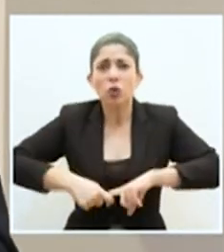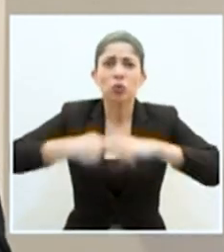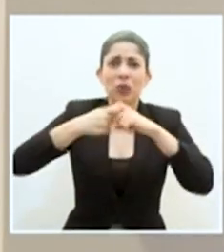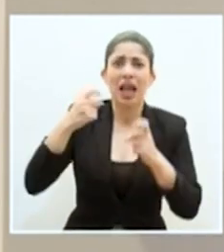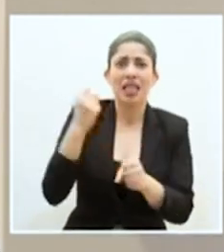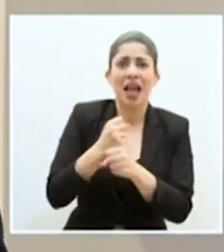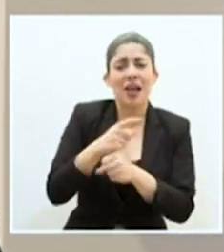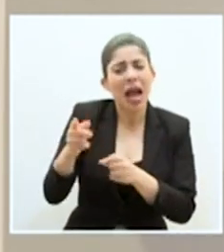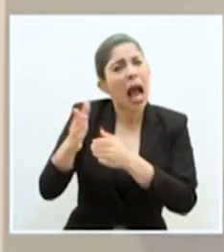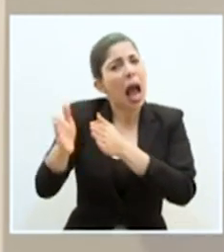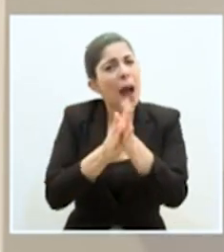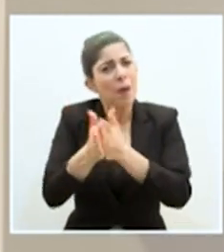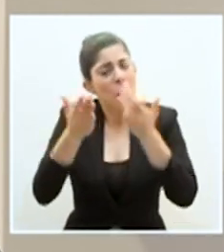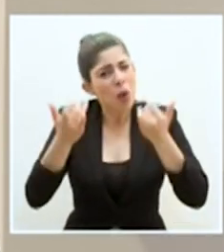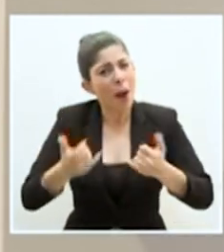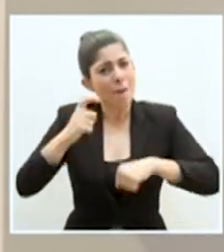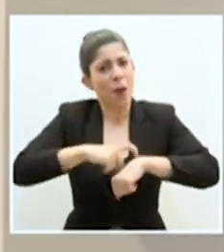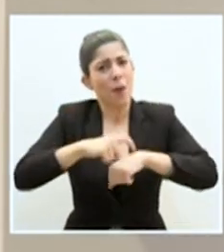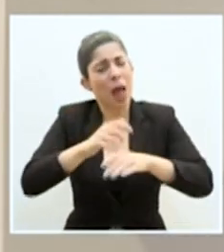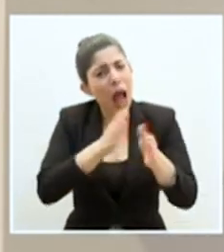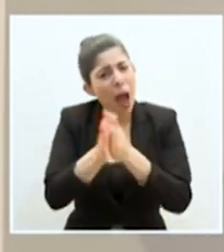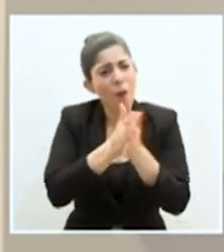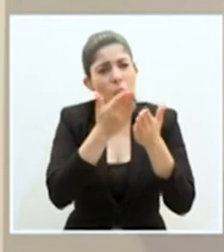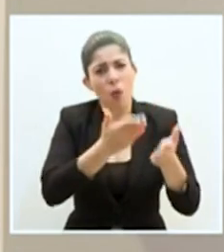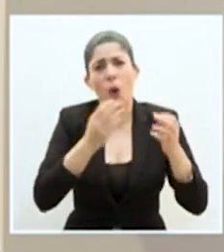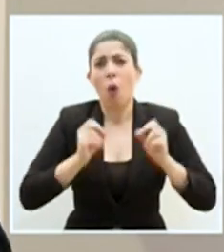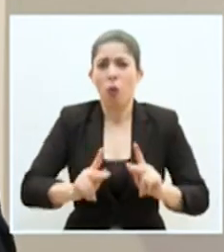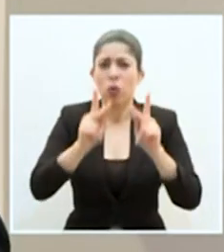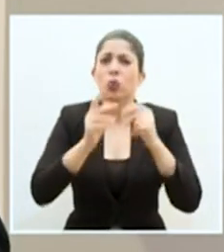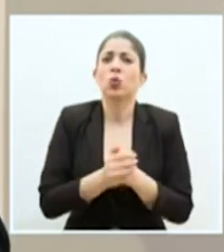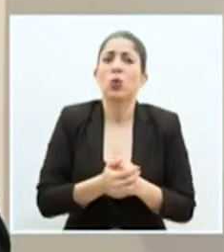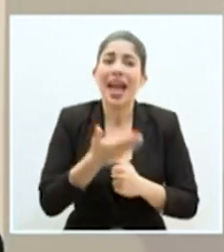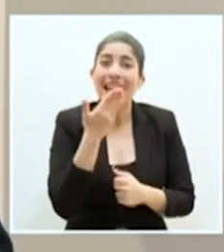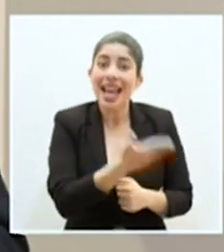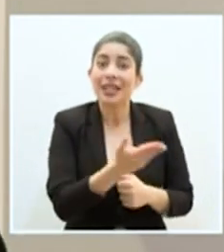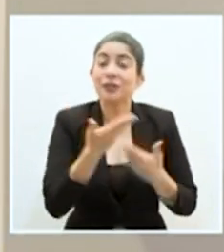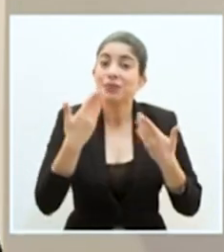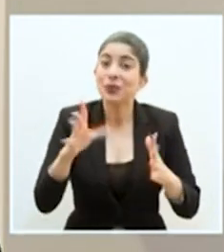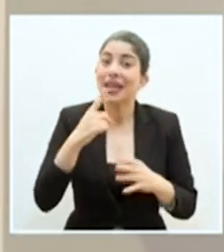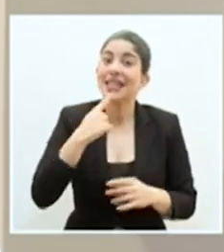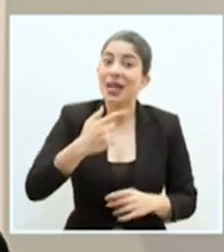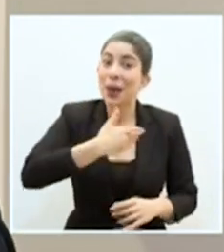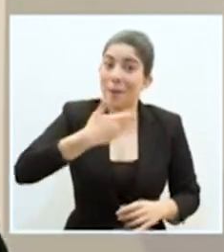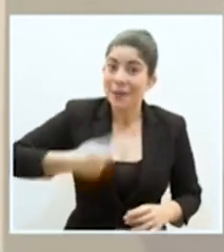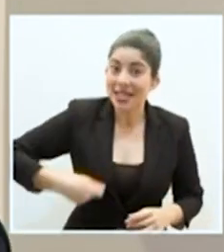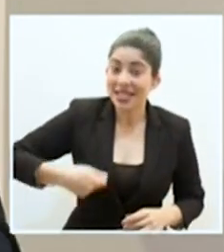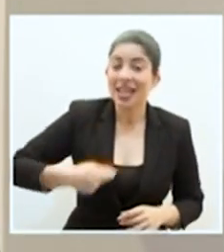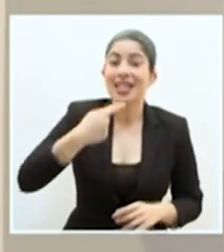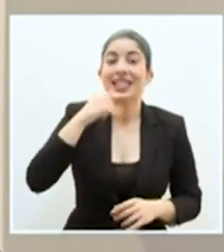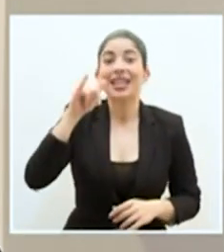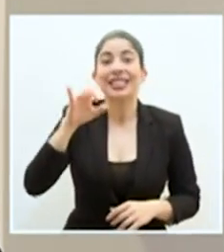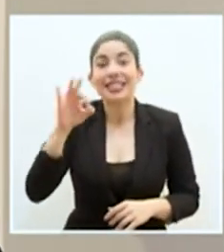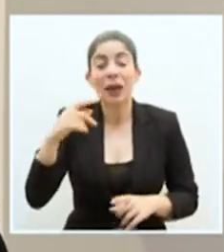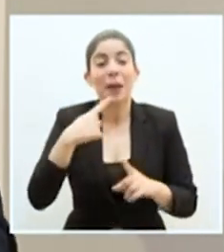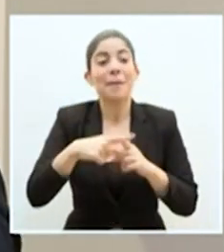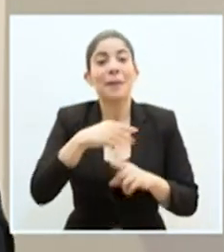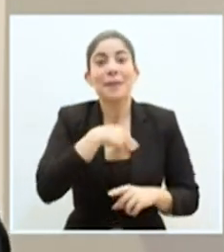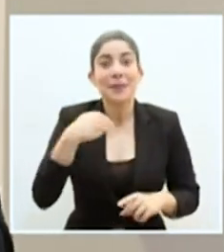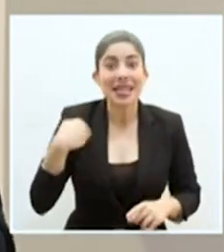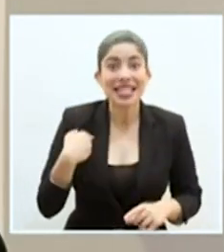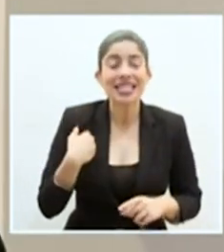Entonces, aprovechen el momento y aprovechen esta oportunidad. Esto, como ya lo dijo el señor presidente, lo dijo Jeff, la señora ministra,